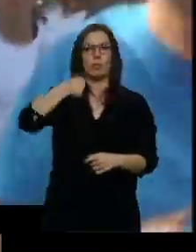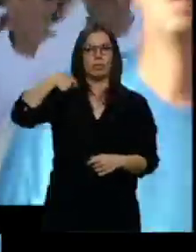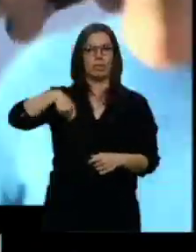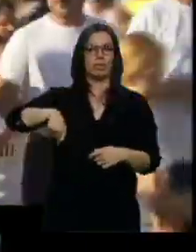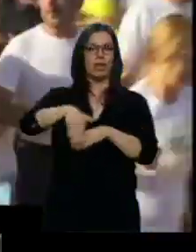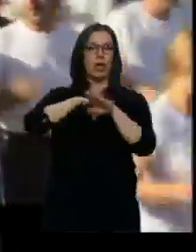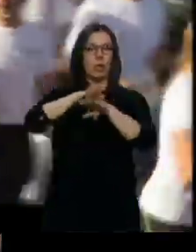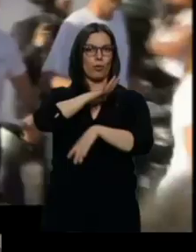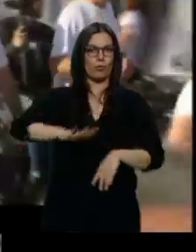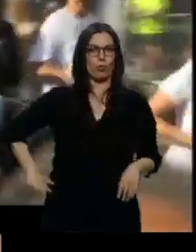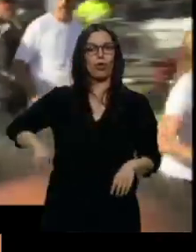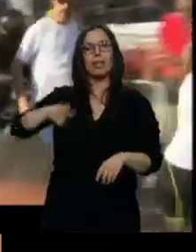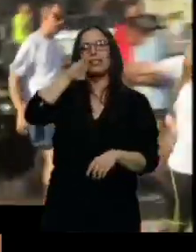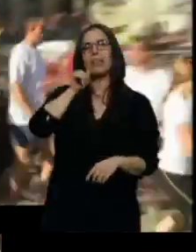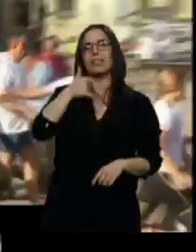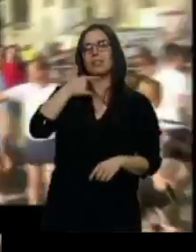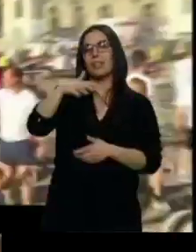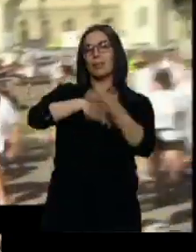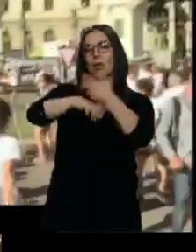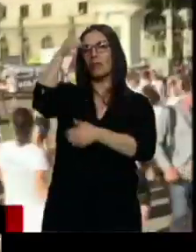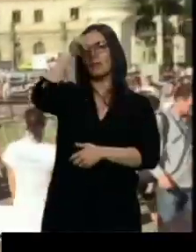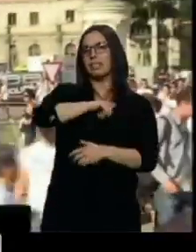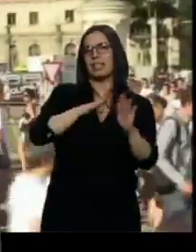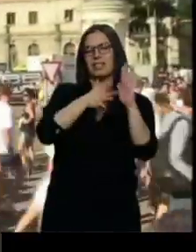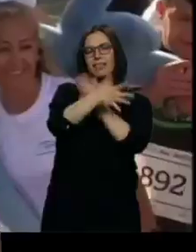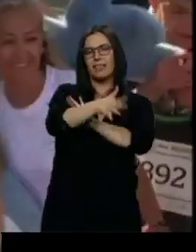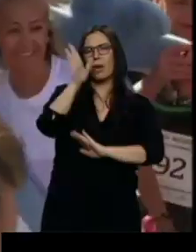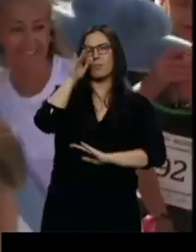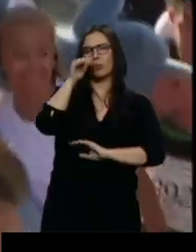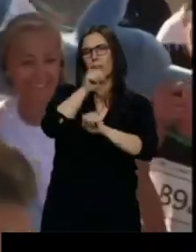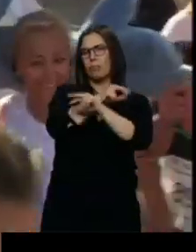calificado la violencia machista como la expresión más brutal de la desigualdad.